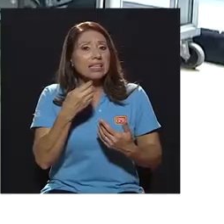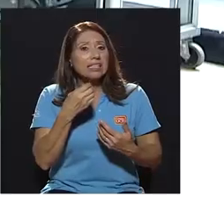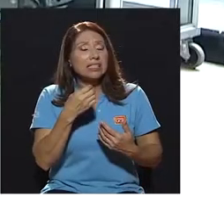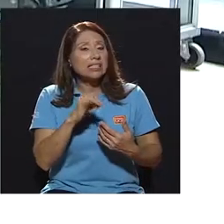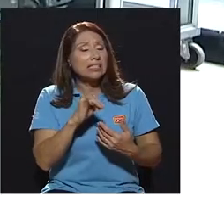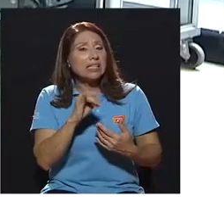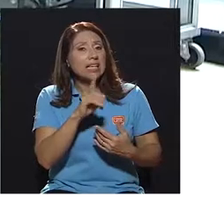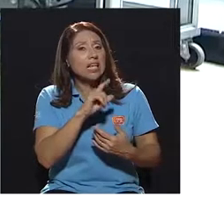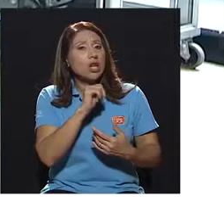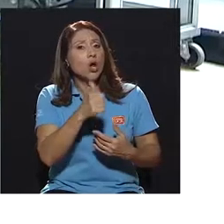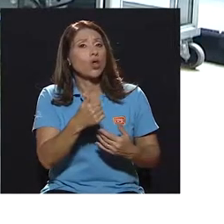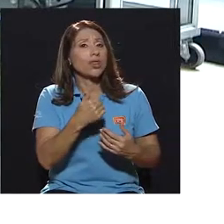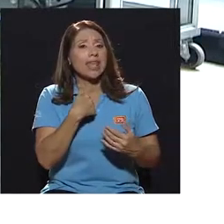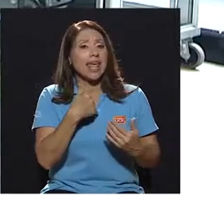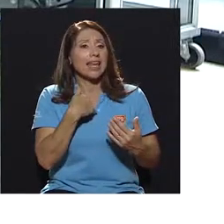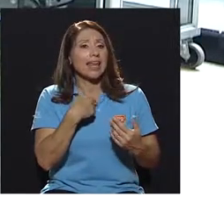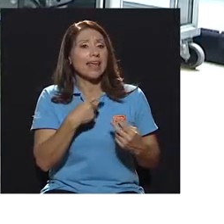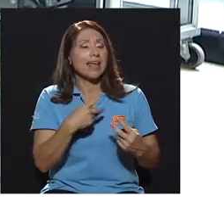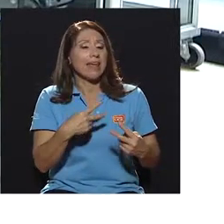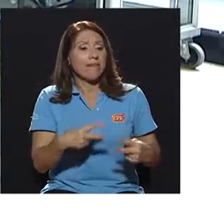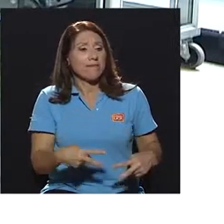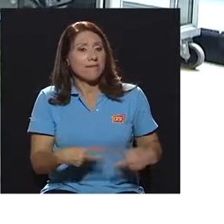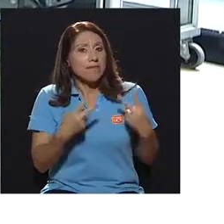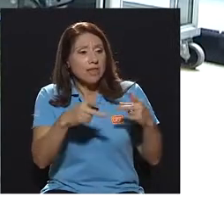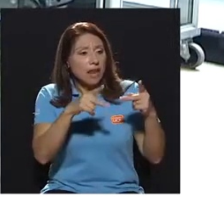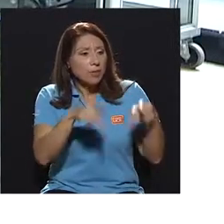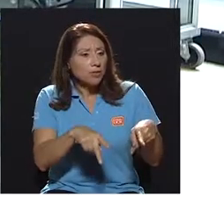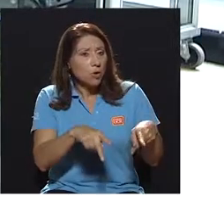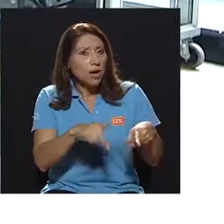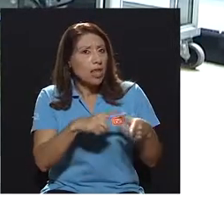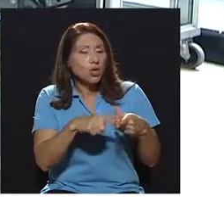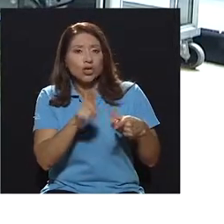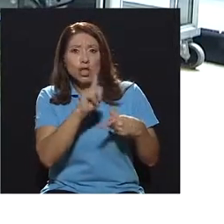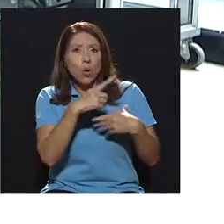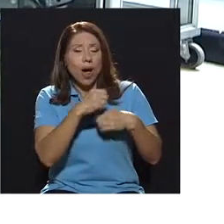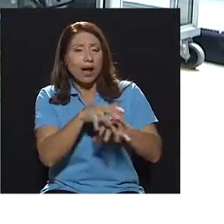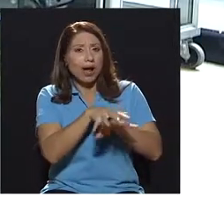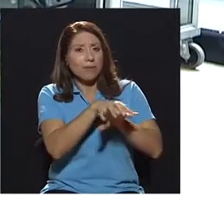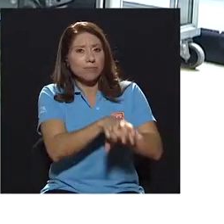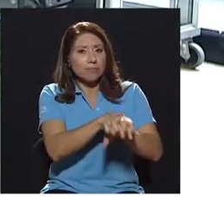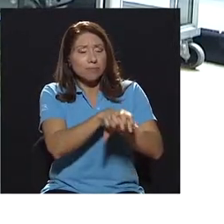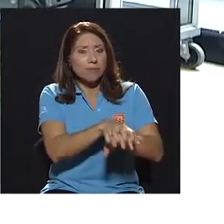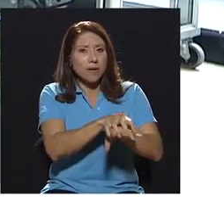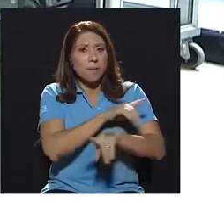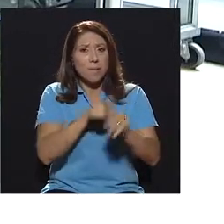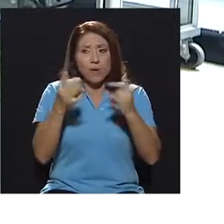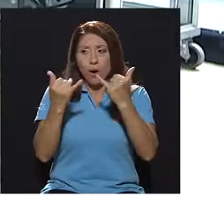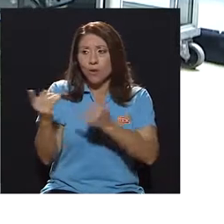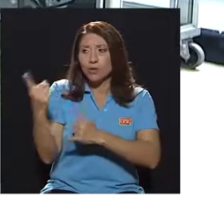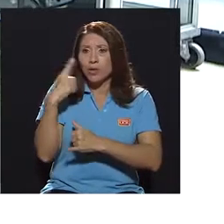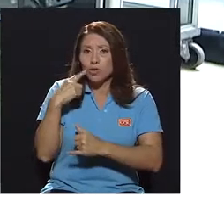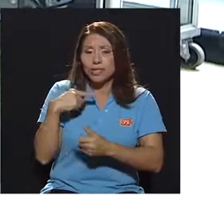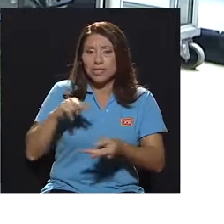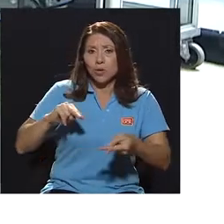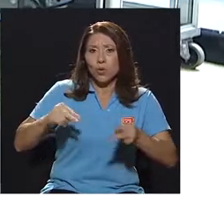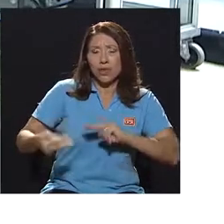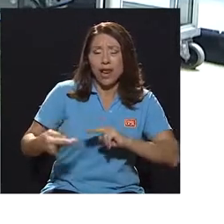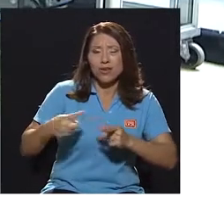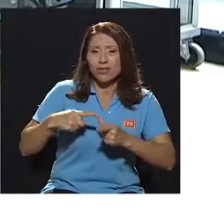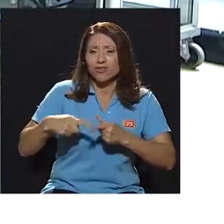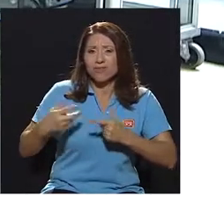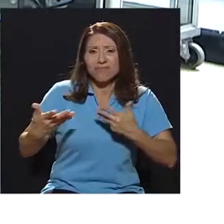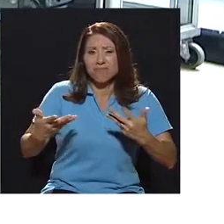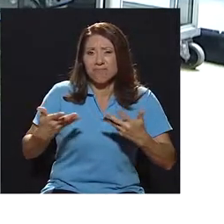no haga masaje cardíaco, casi que era una premisa. Y ahora usted nos viene y nos dice totalmente lo contrario, ¿verdad? Entonces,